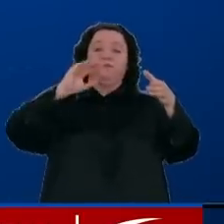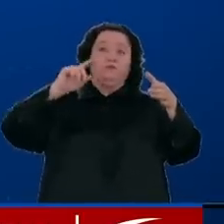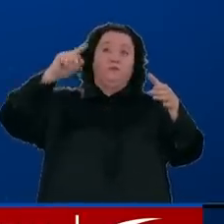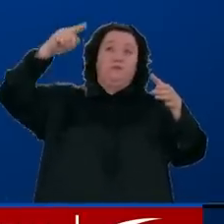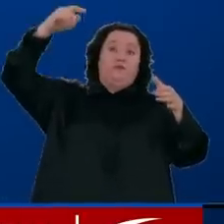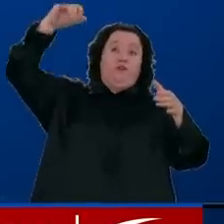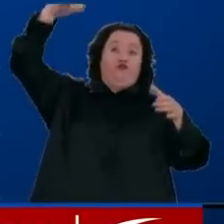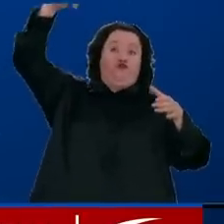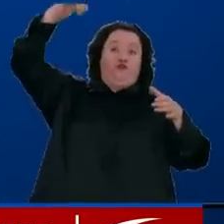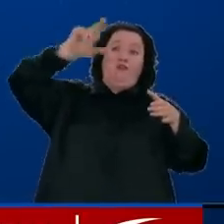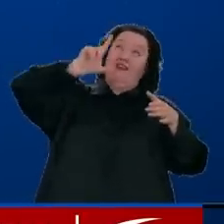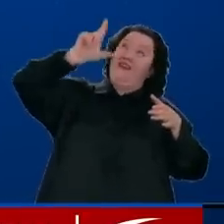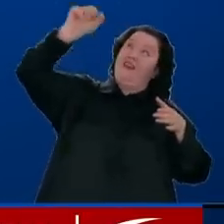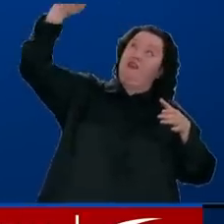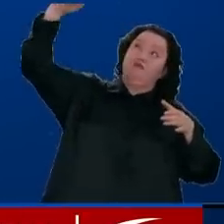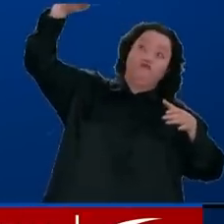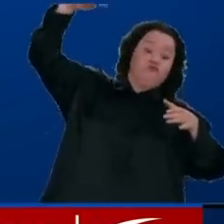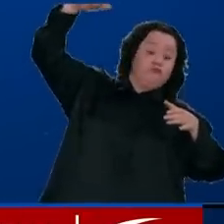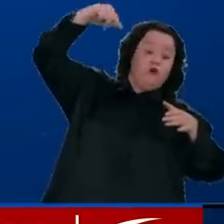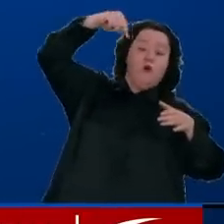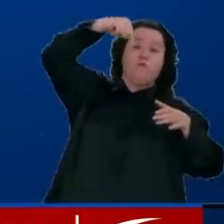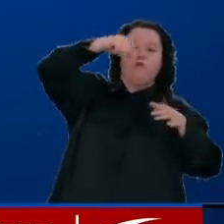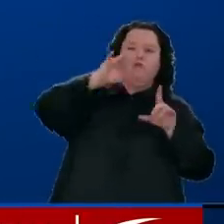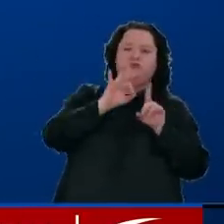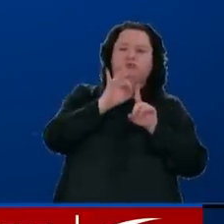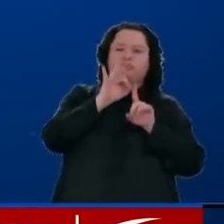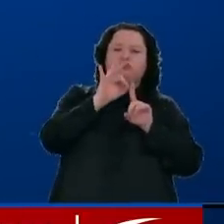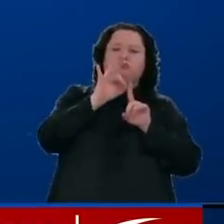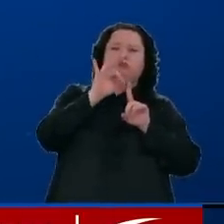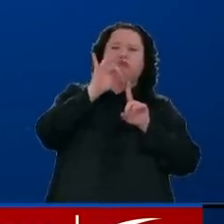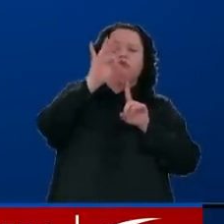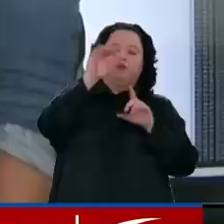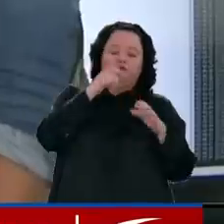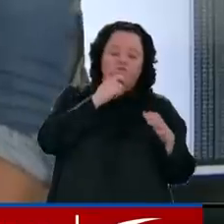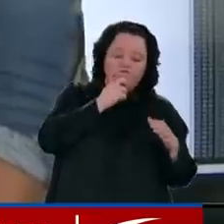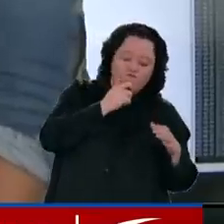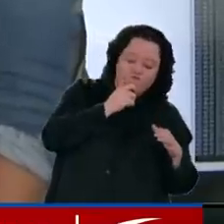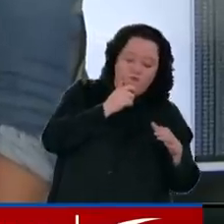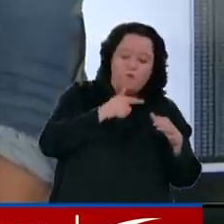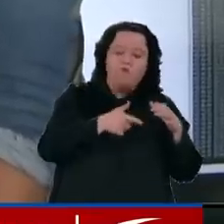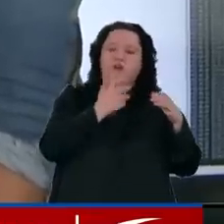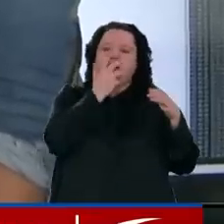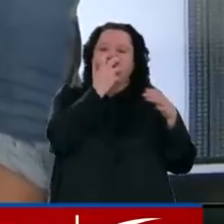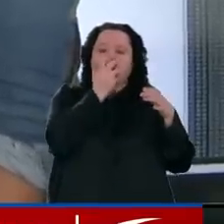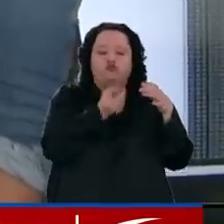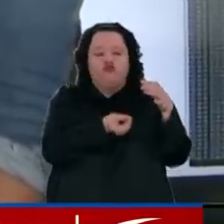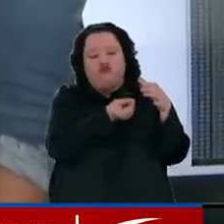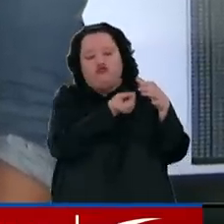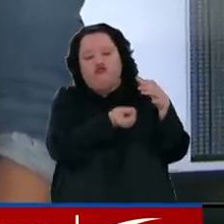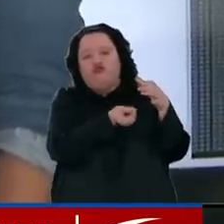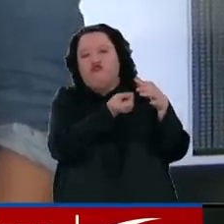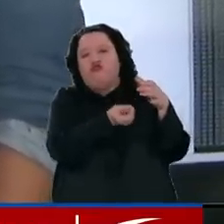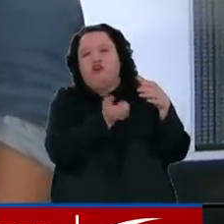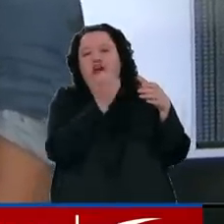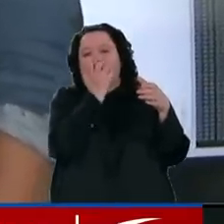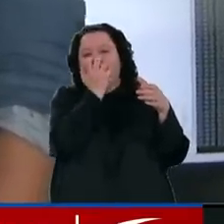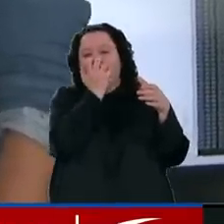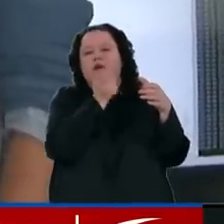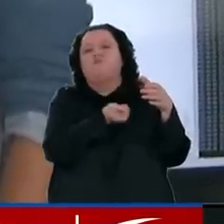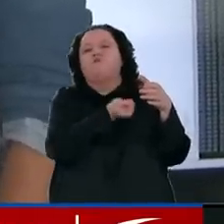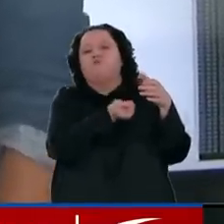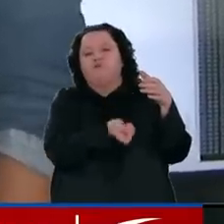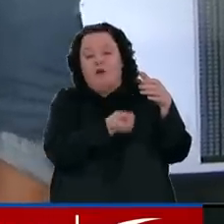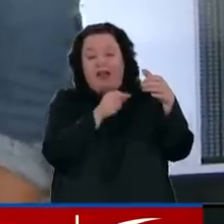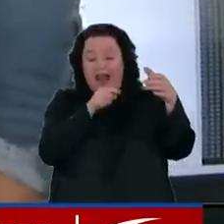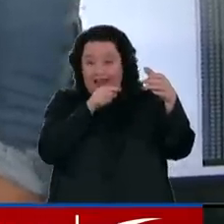satélite a muchos kilómetros de una variación térmica superior sugiere que hay un cuerpo caliente muy cerca a la superficie en el cráter que